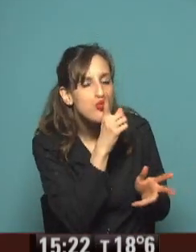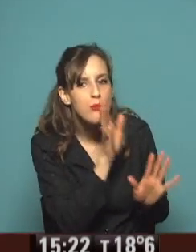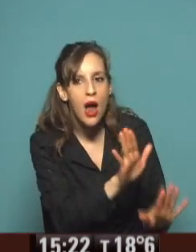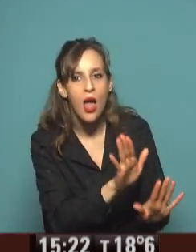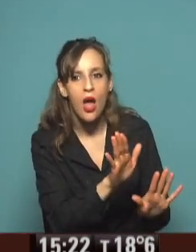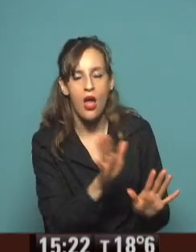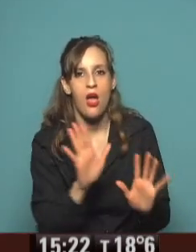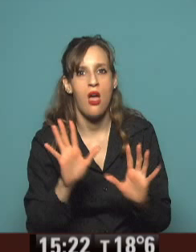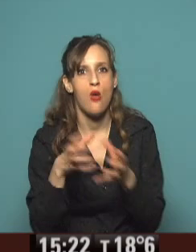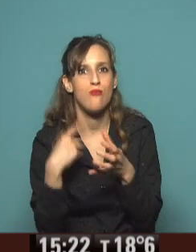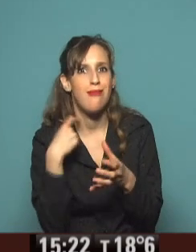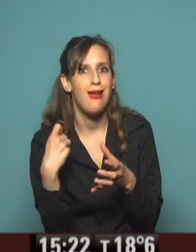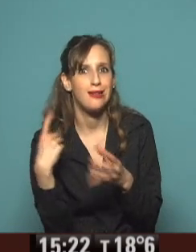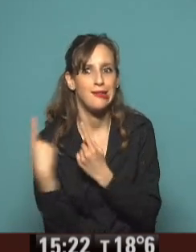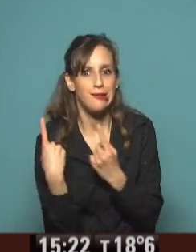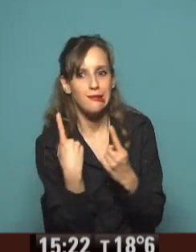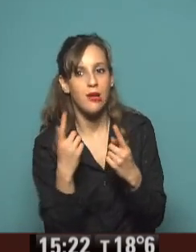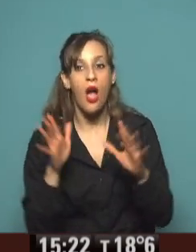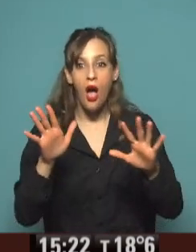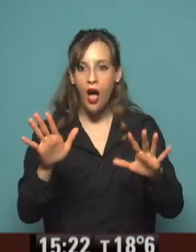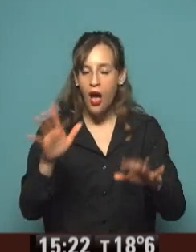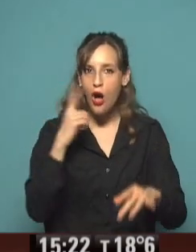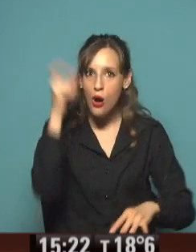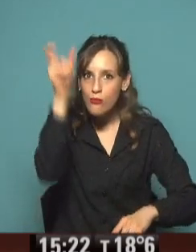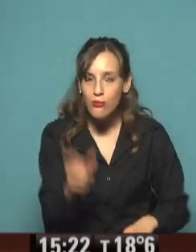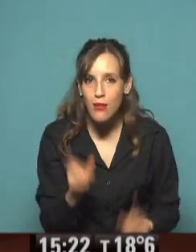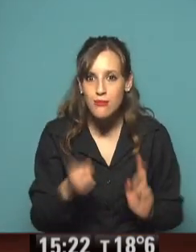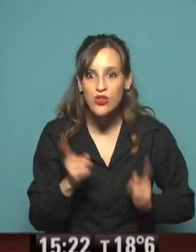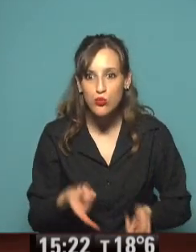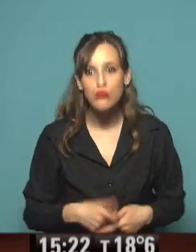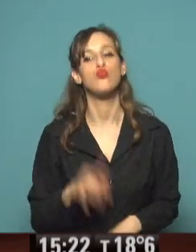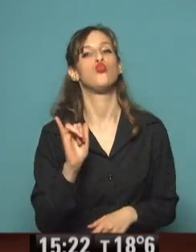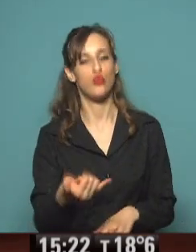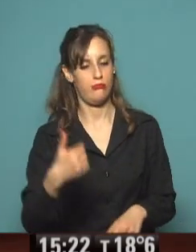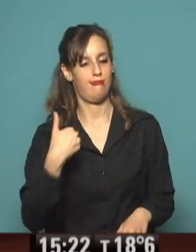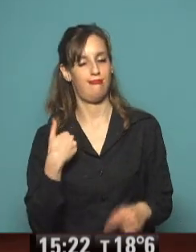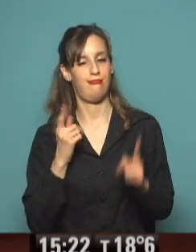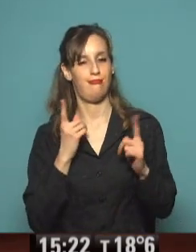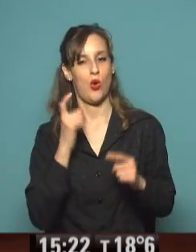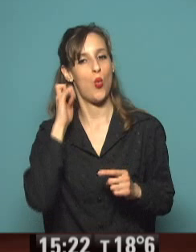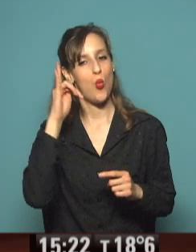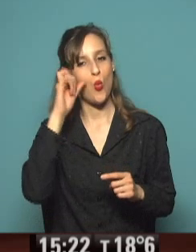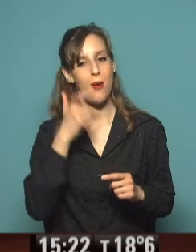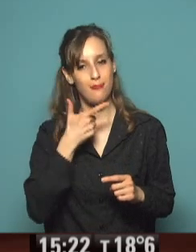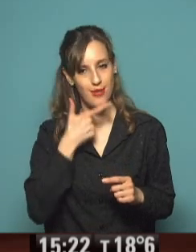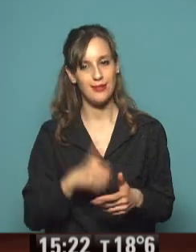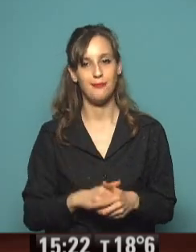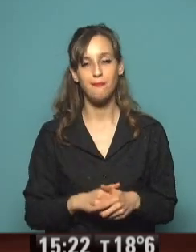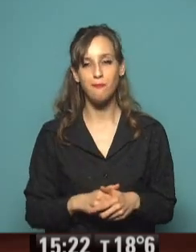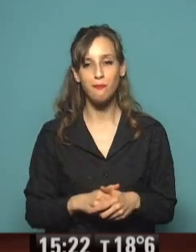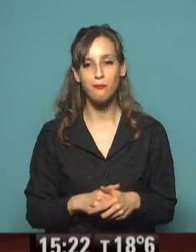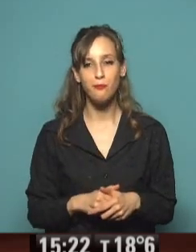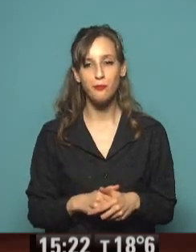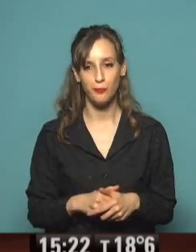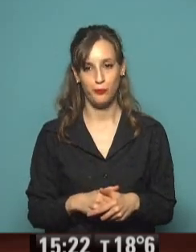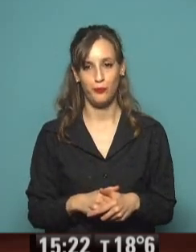andan cerca. ¡Fua! Martín Miguel de Güemes. El mismísimo. Martín Miguel Juan de la Mata de Güemes,